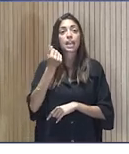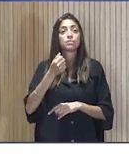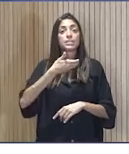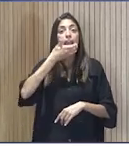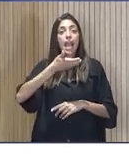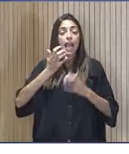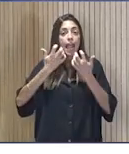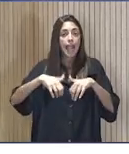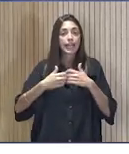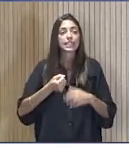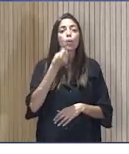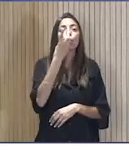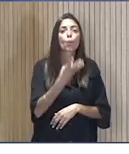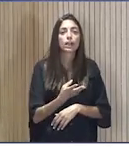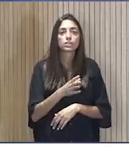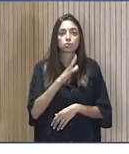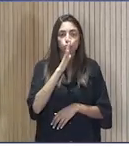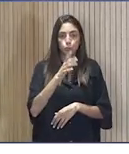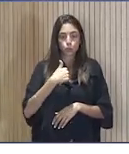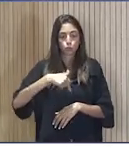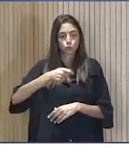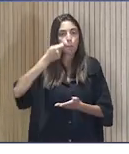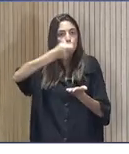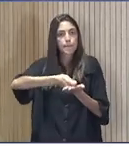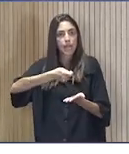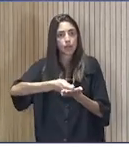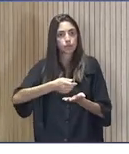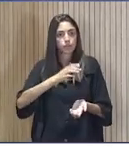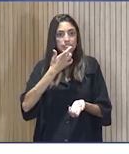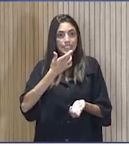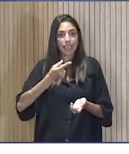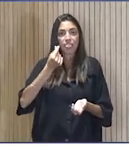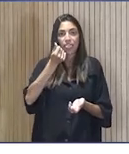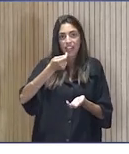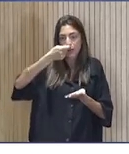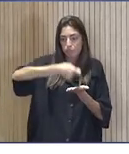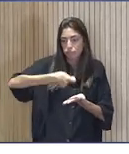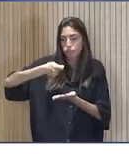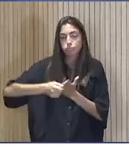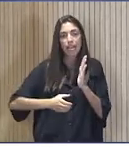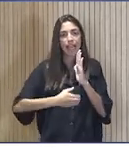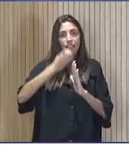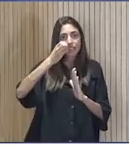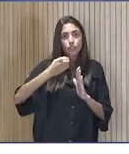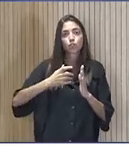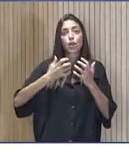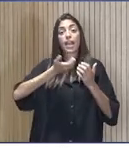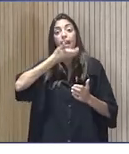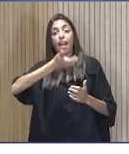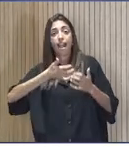contribuimos? El dinero, sé que entre el dinero, el ascensor y las calderas,